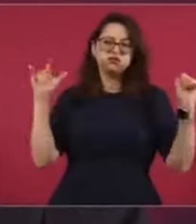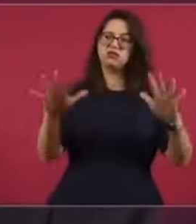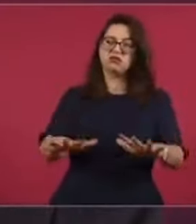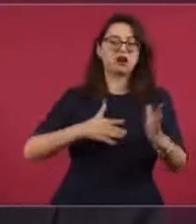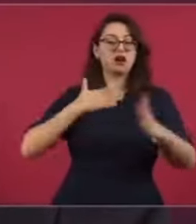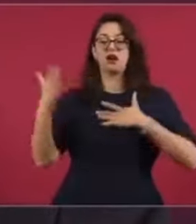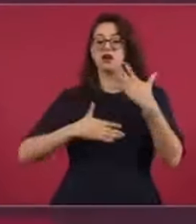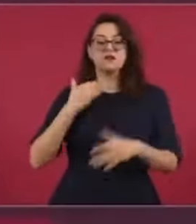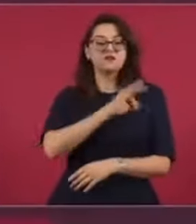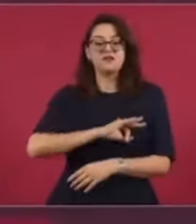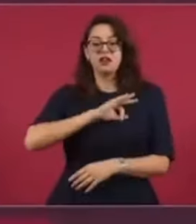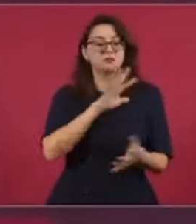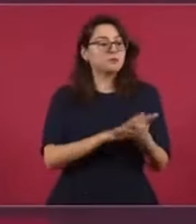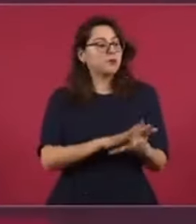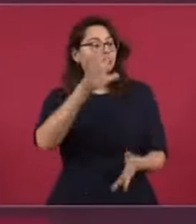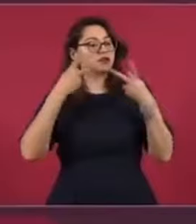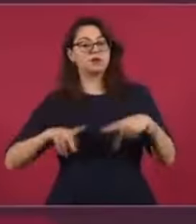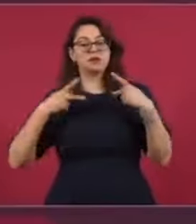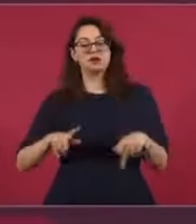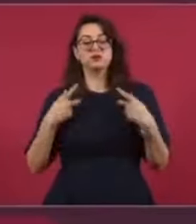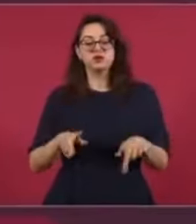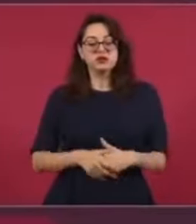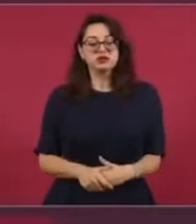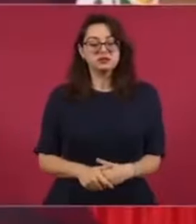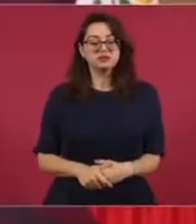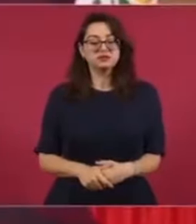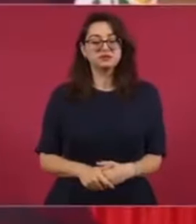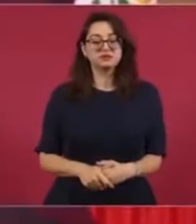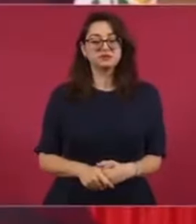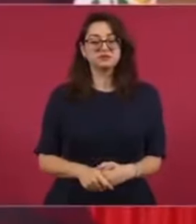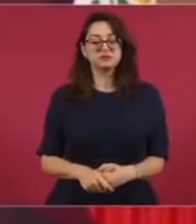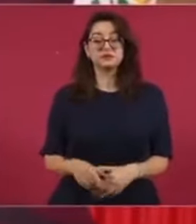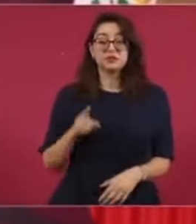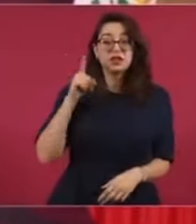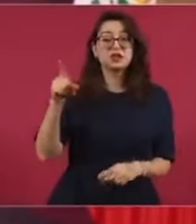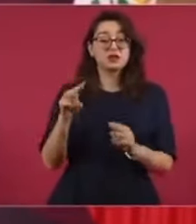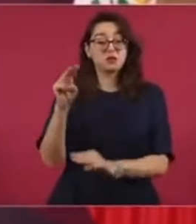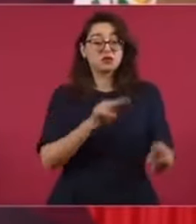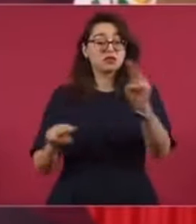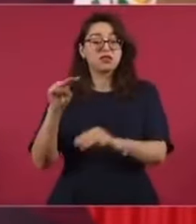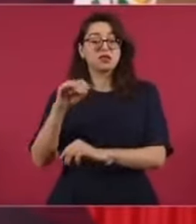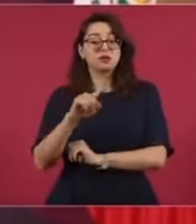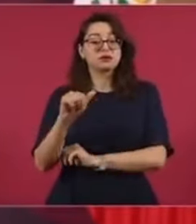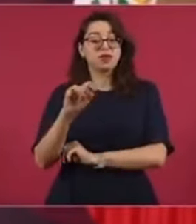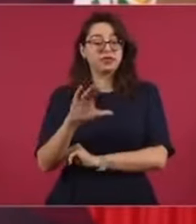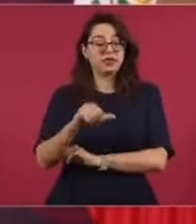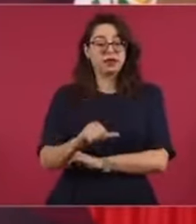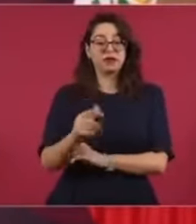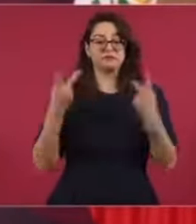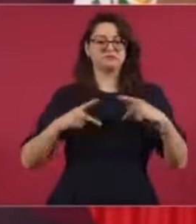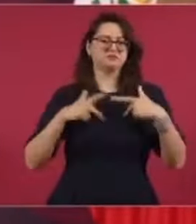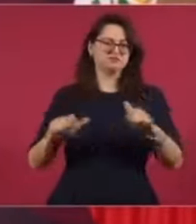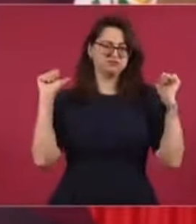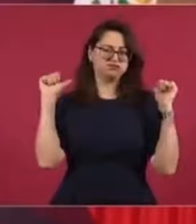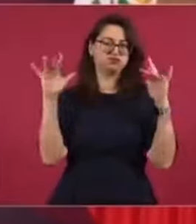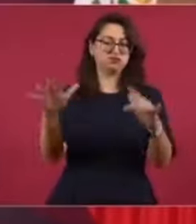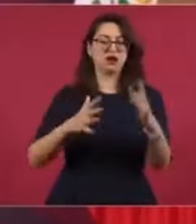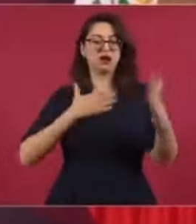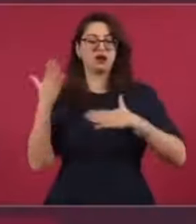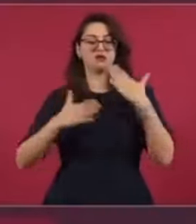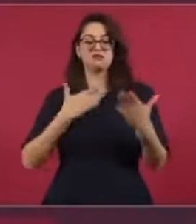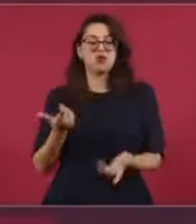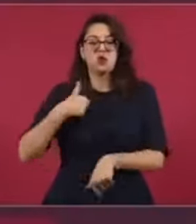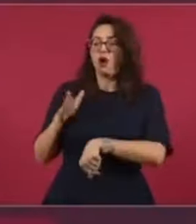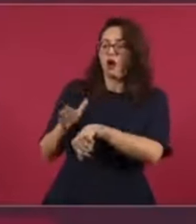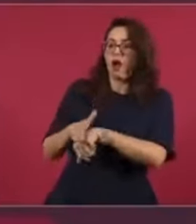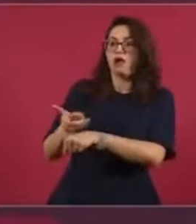la mayoría de la gente. Voy a Huautla ya, a la Sierra Mazateca y las calles llenas, sin